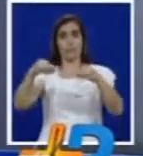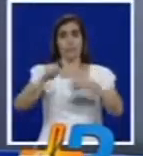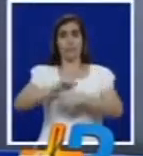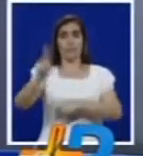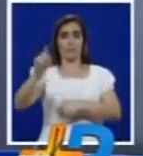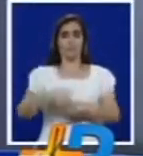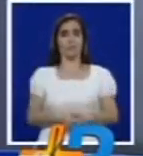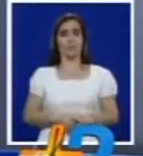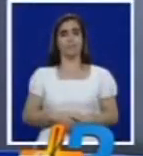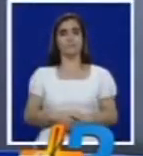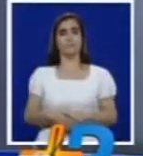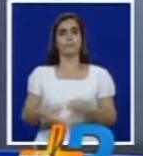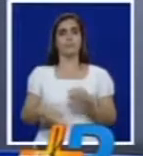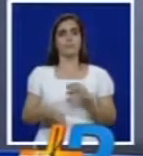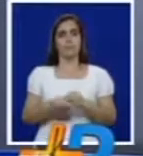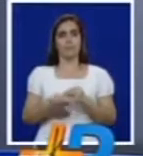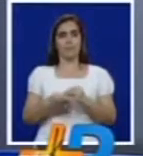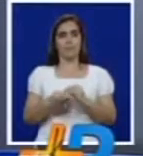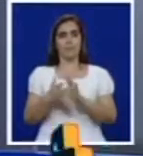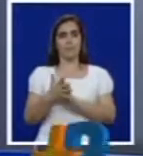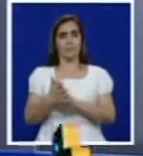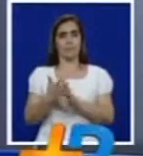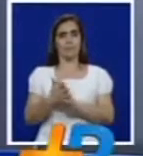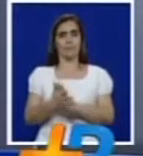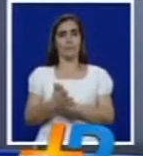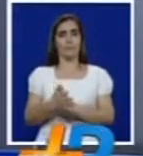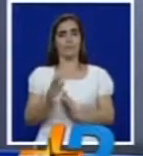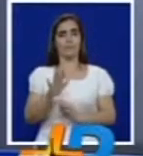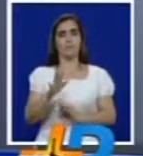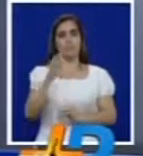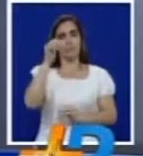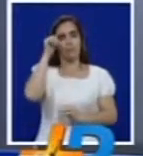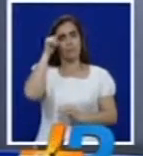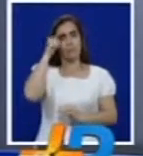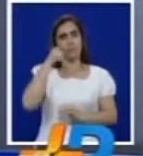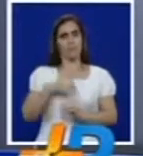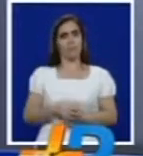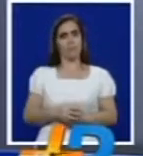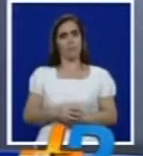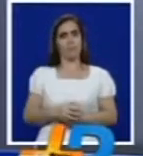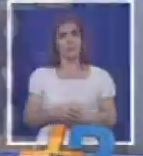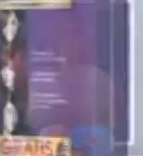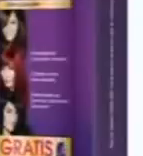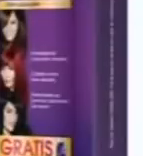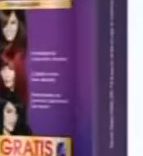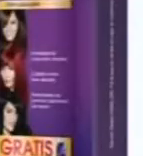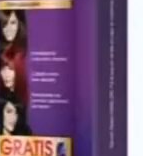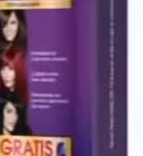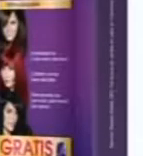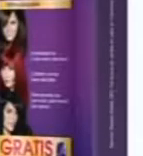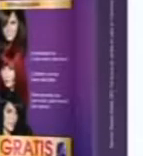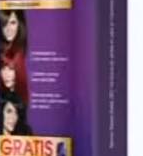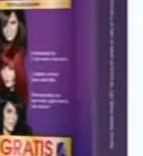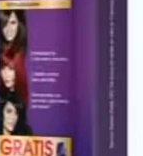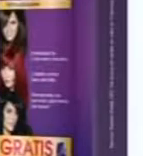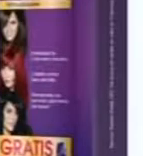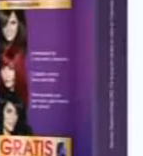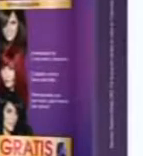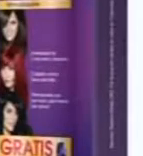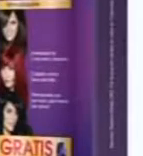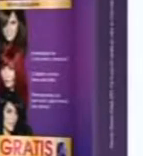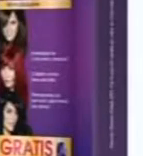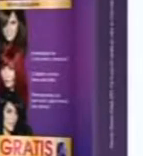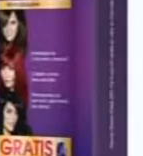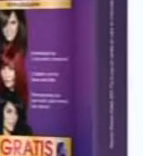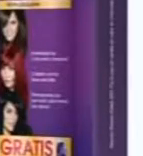la siguiente es una mención comercial disfruta de tu color favorito con palet color cream brillo luminoso colores intensos y duraderos ahora su